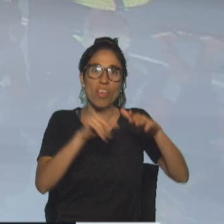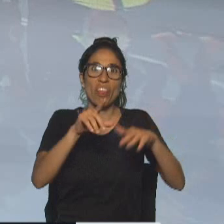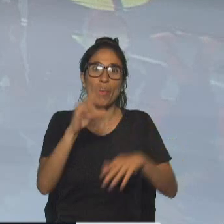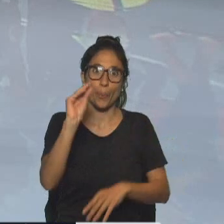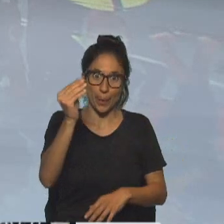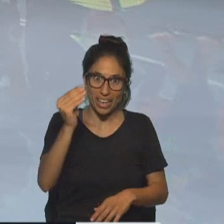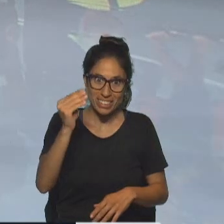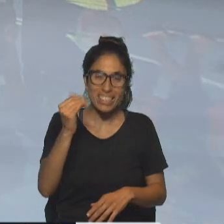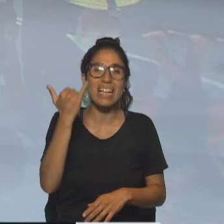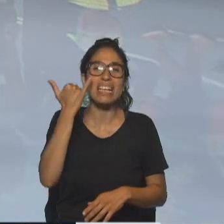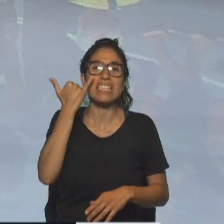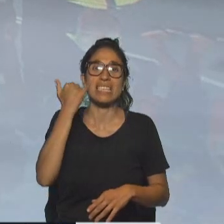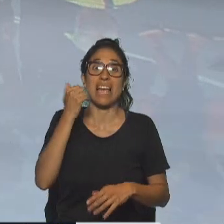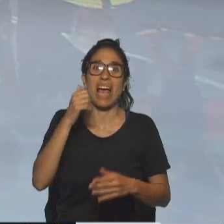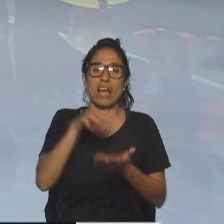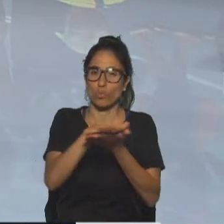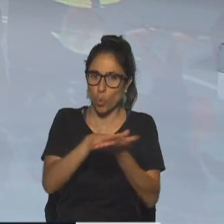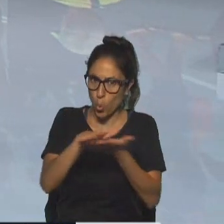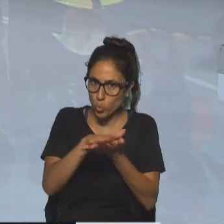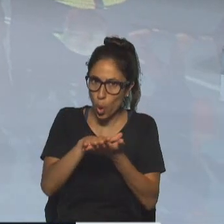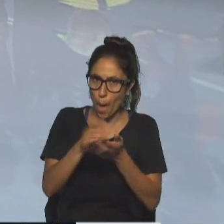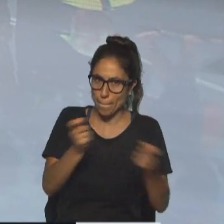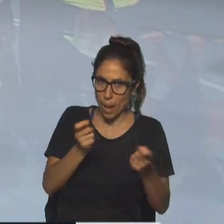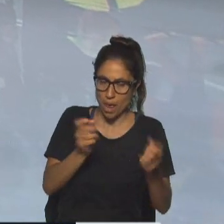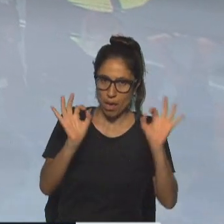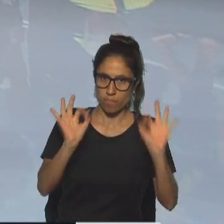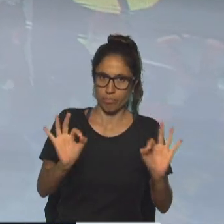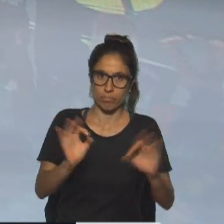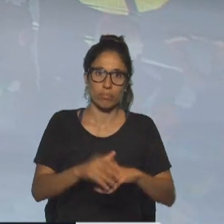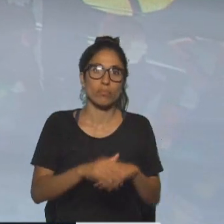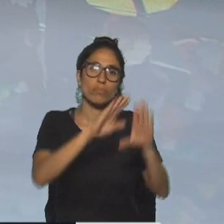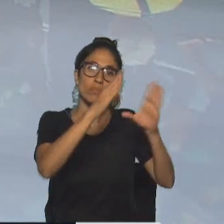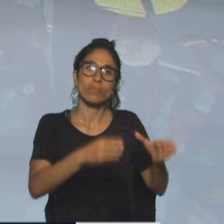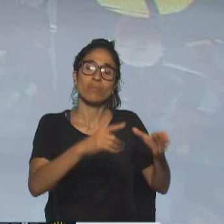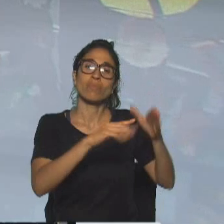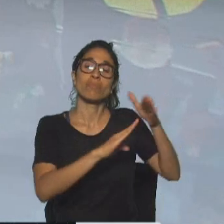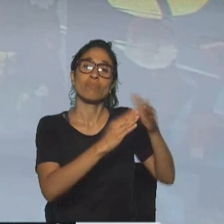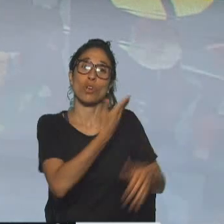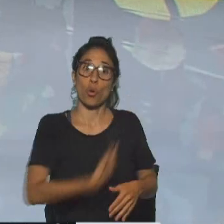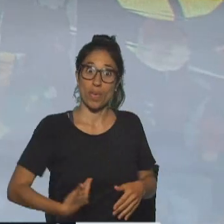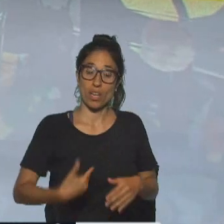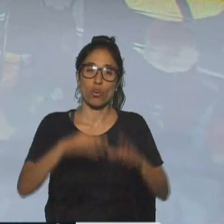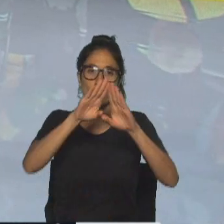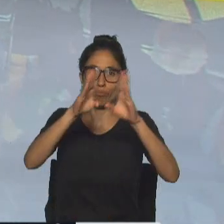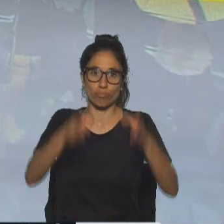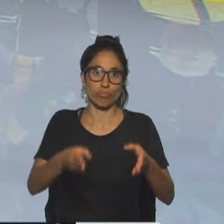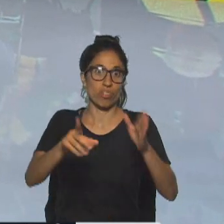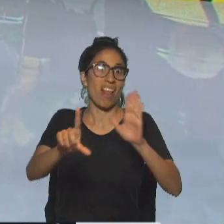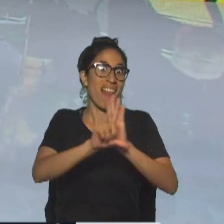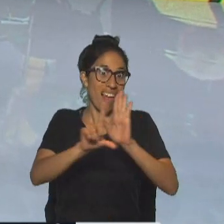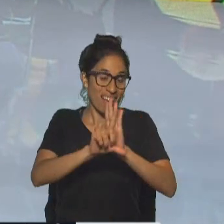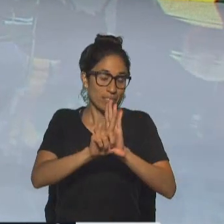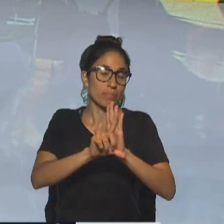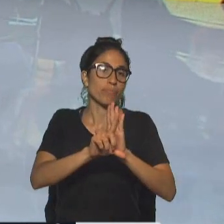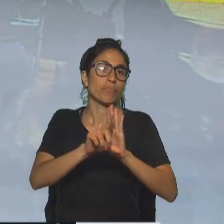el control tanto en el Palacio del Plan Alto que es la sede de gobierno, en el Palacio Legislativo que es donde se registró la mayor